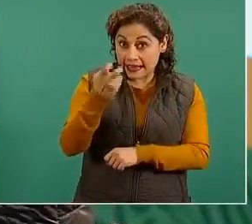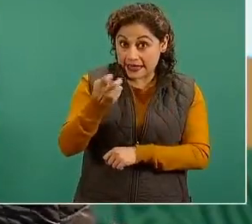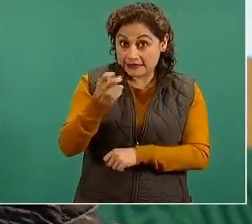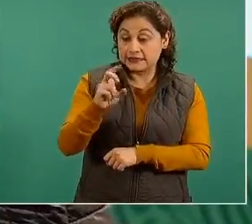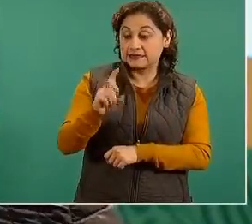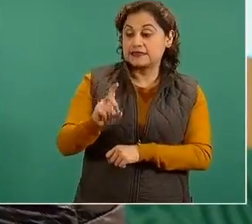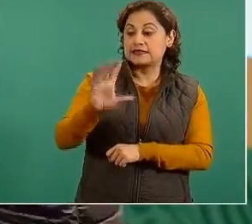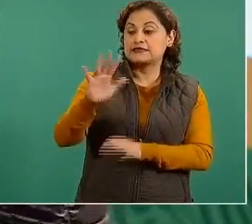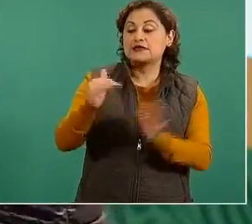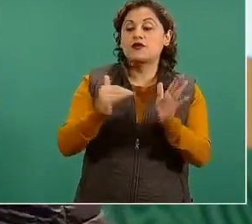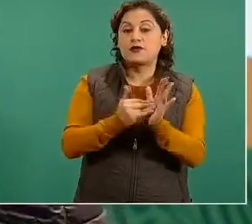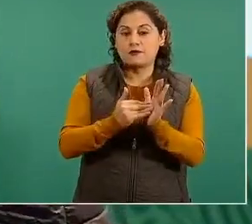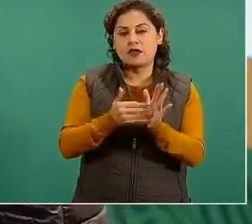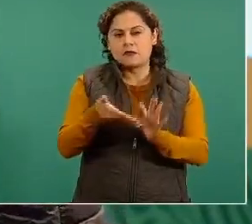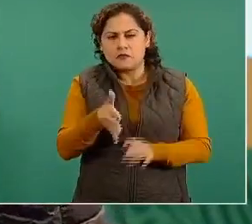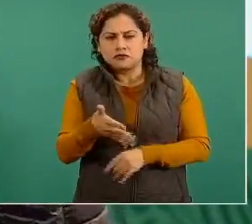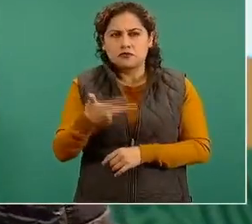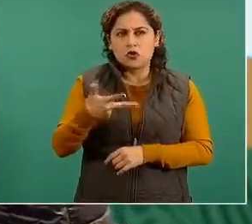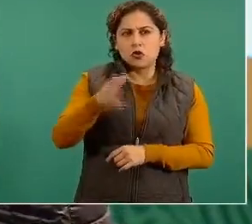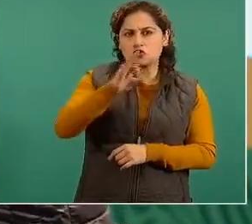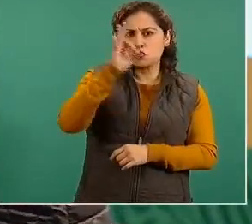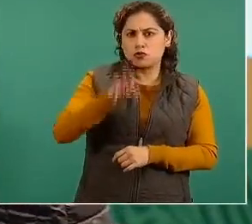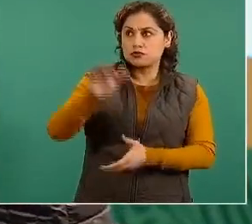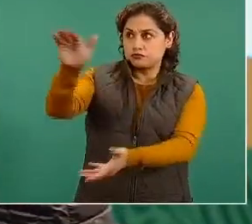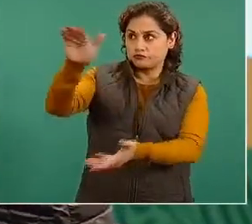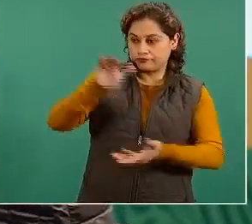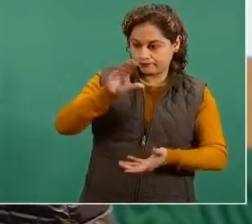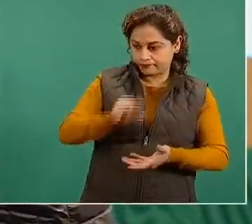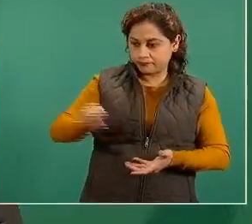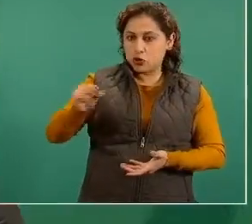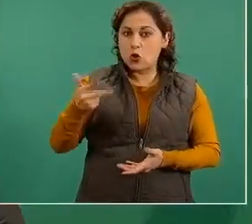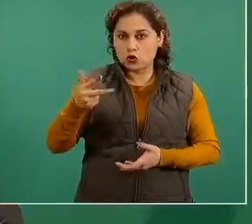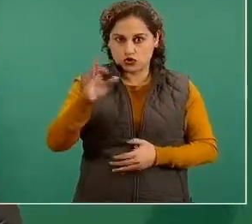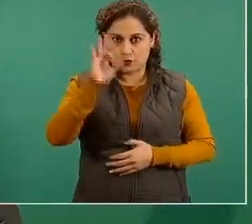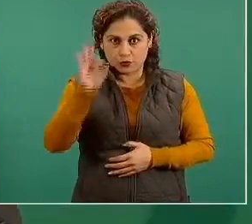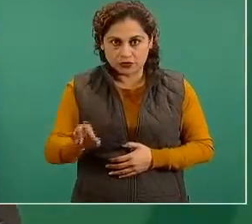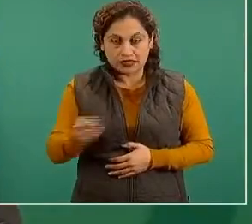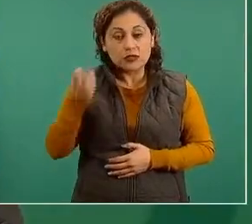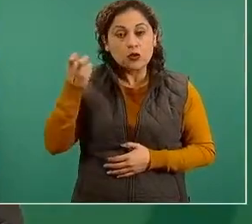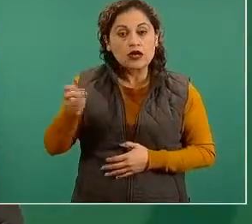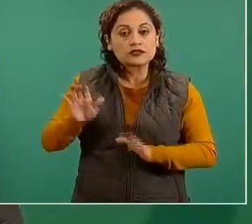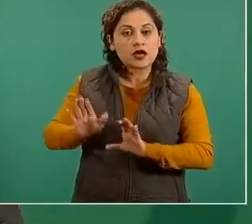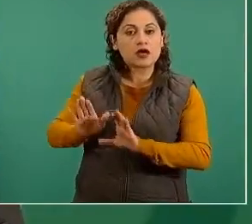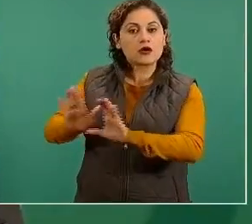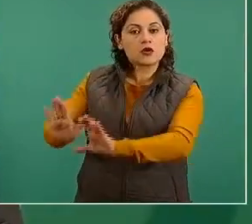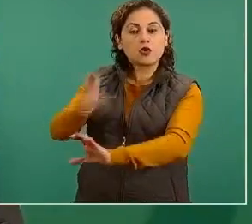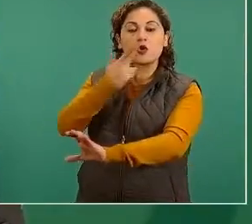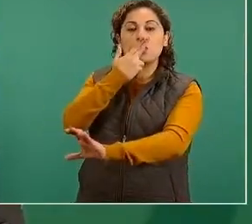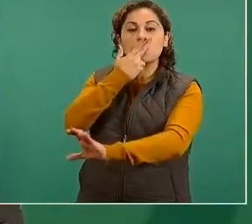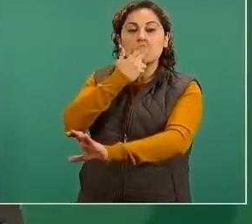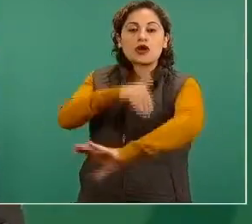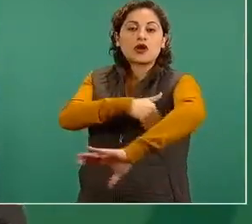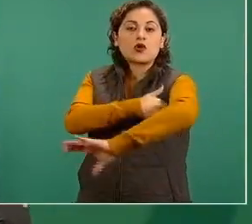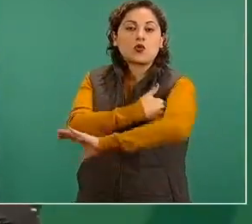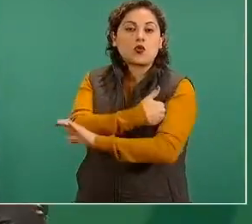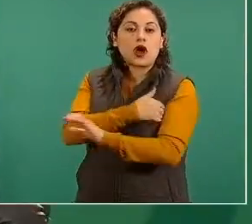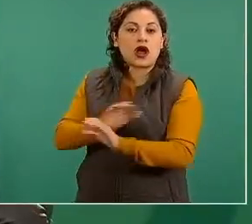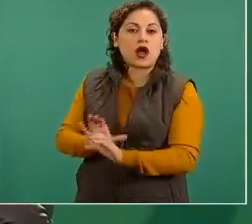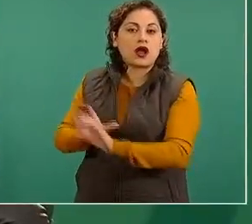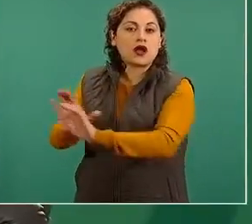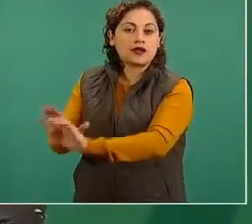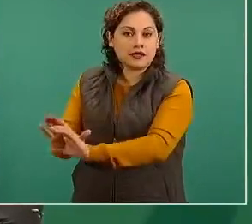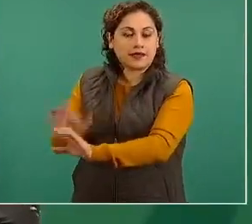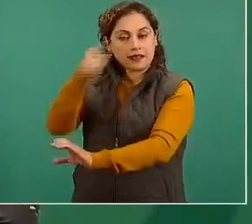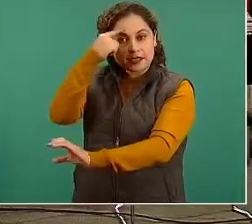representan alrededor del ocho por ciento de todo el embarque están resguardadas como reserva para seguir